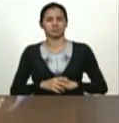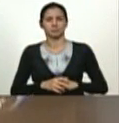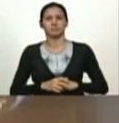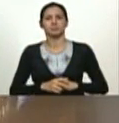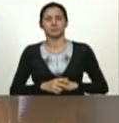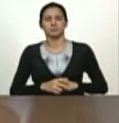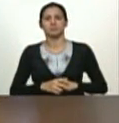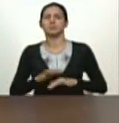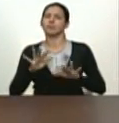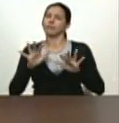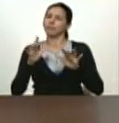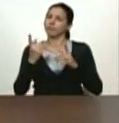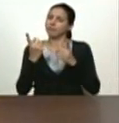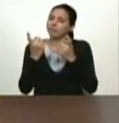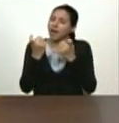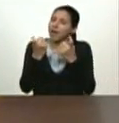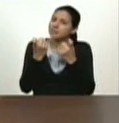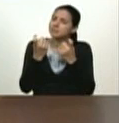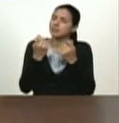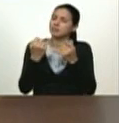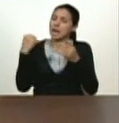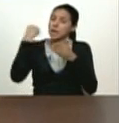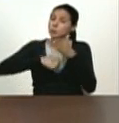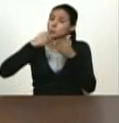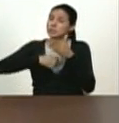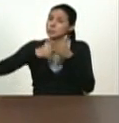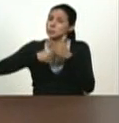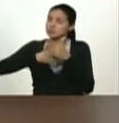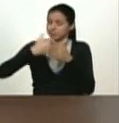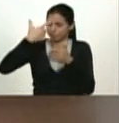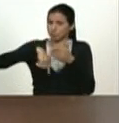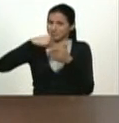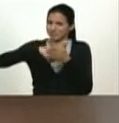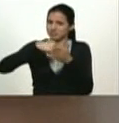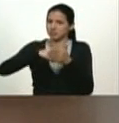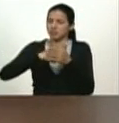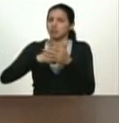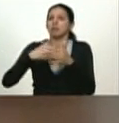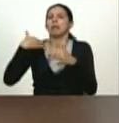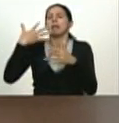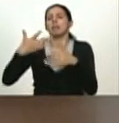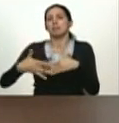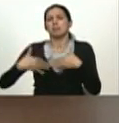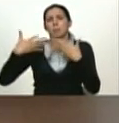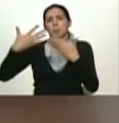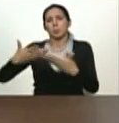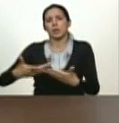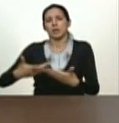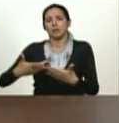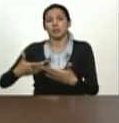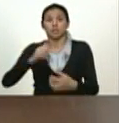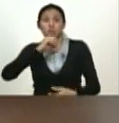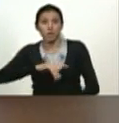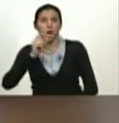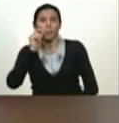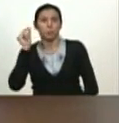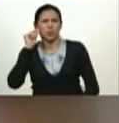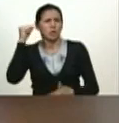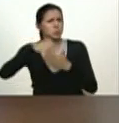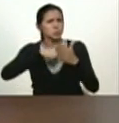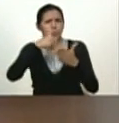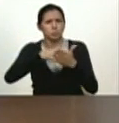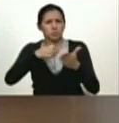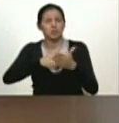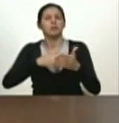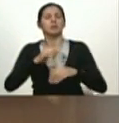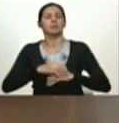a veces hace falta pasar años de lucha y de las leyendas y los mitos de los hombres y de las mujeres que son capaces de